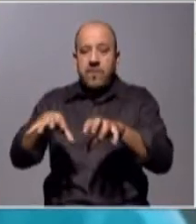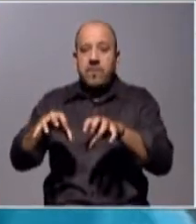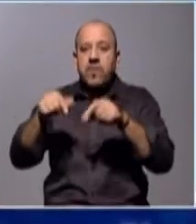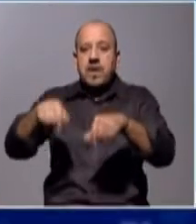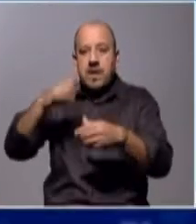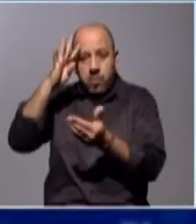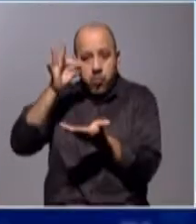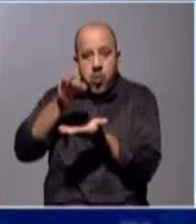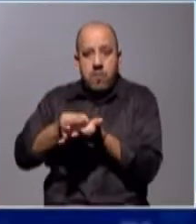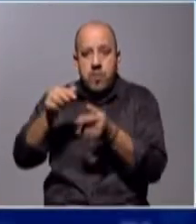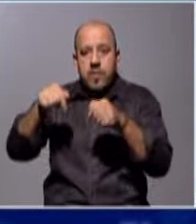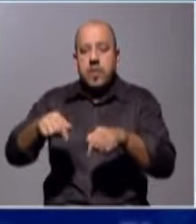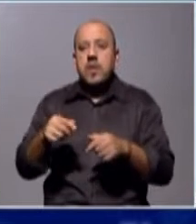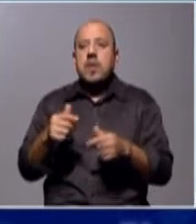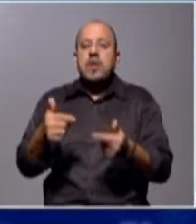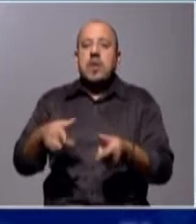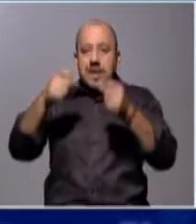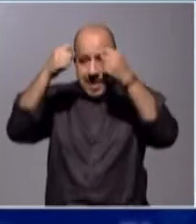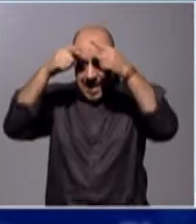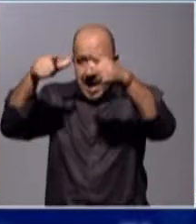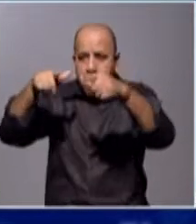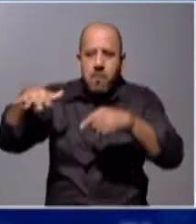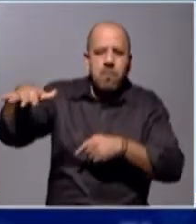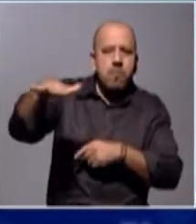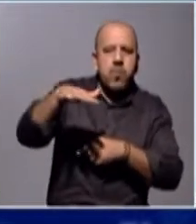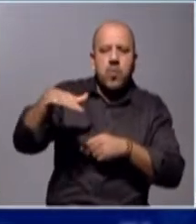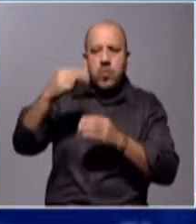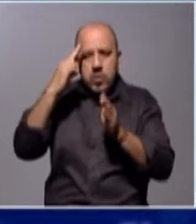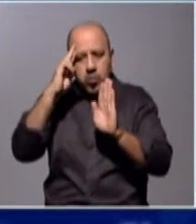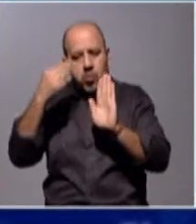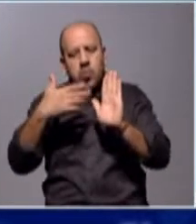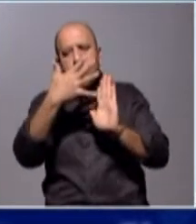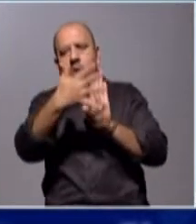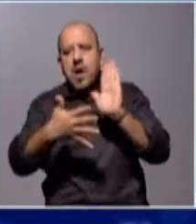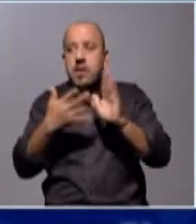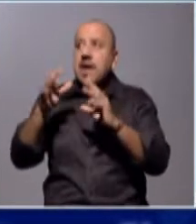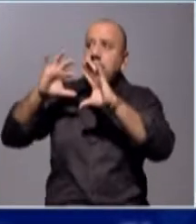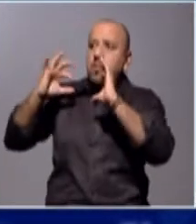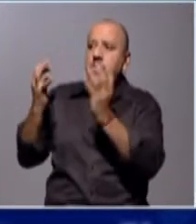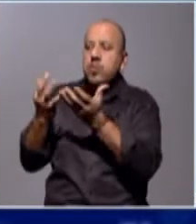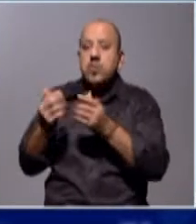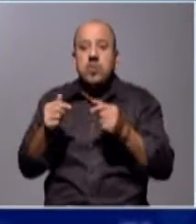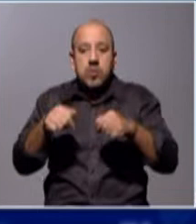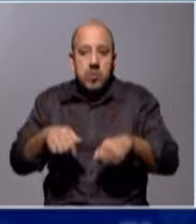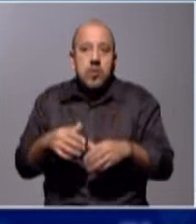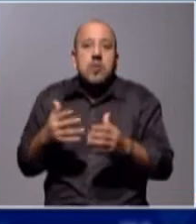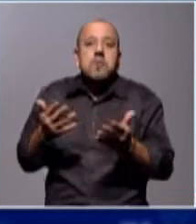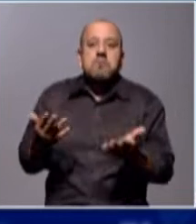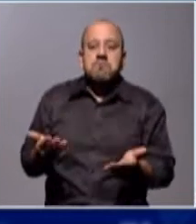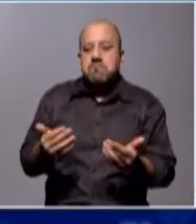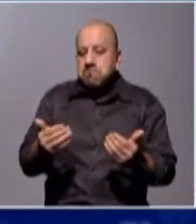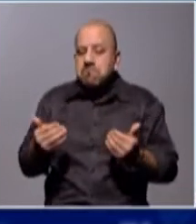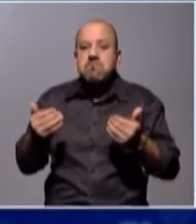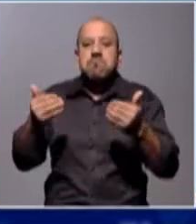Y sí, la ruralidad en el Uruguay, y no solo en el Uruguay, sino en el mundo, padece una postergación